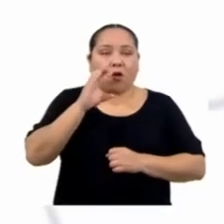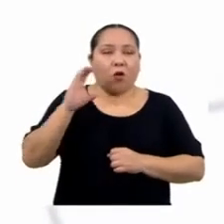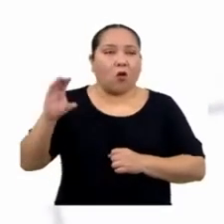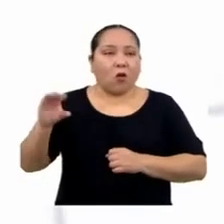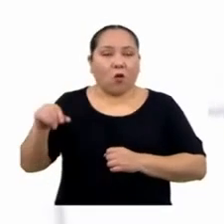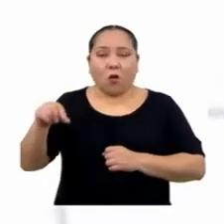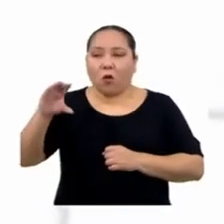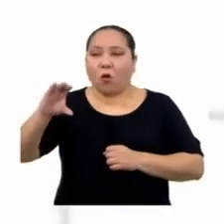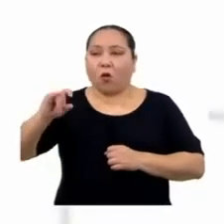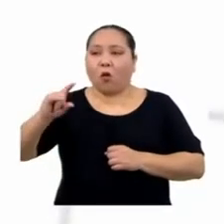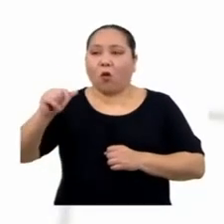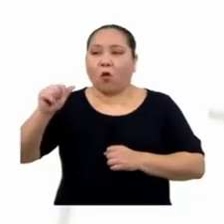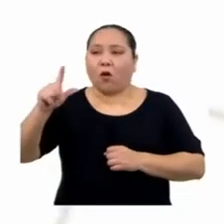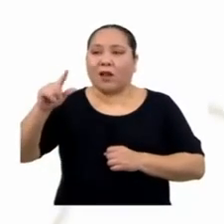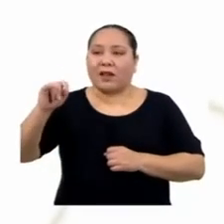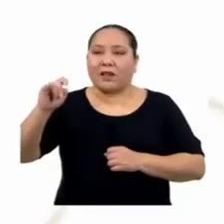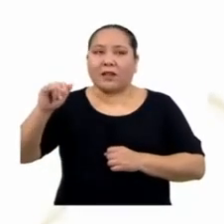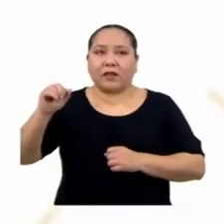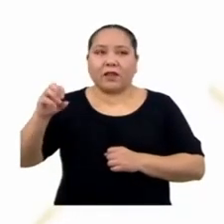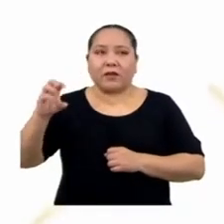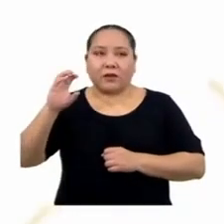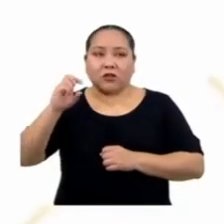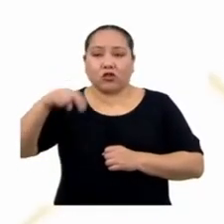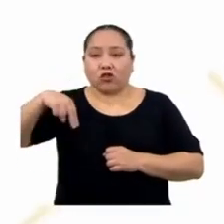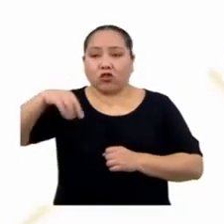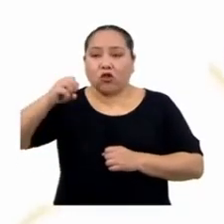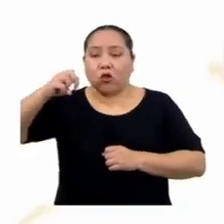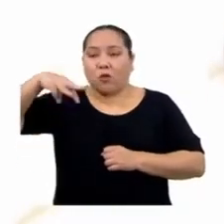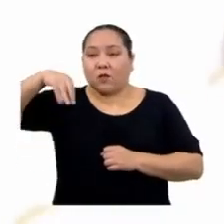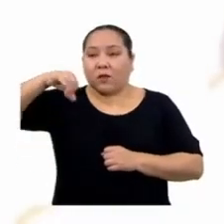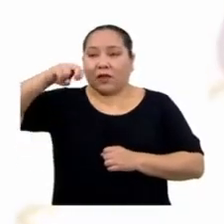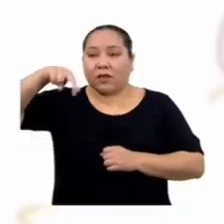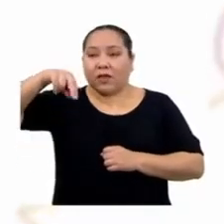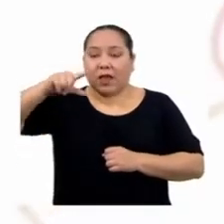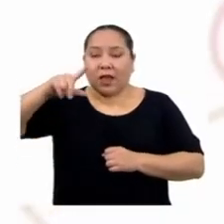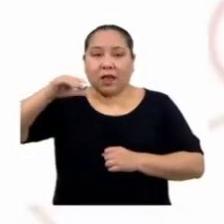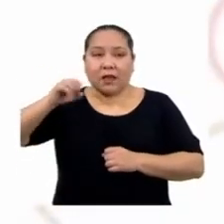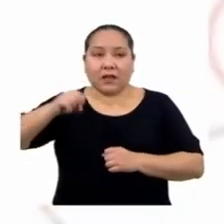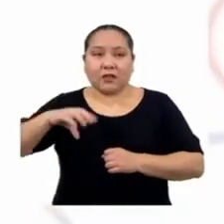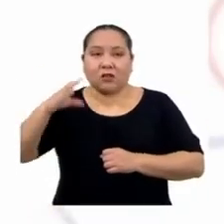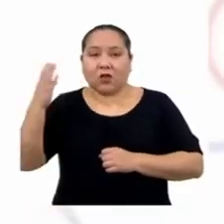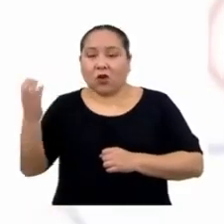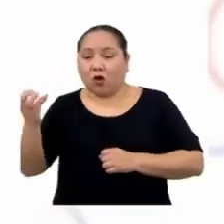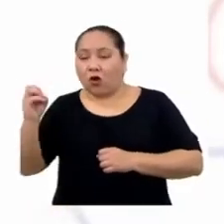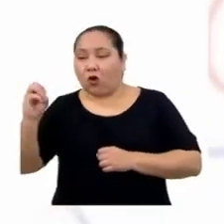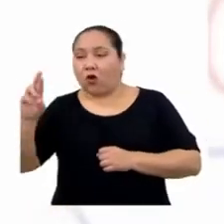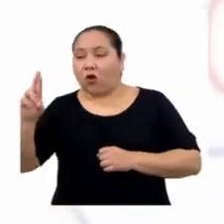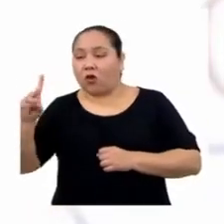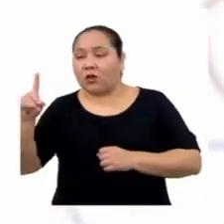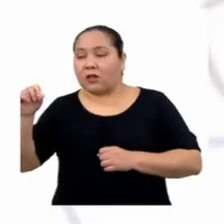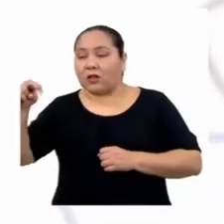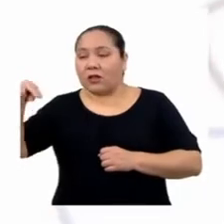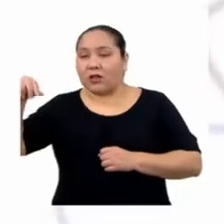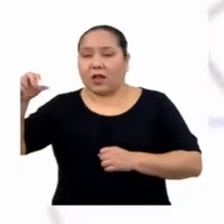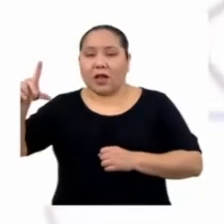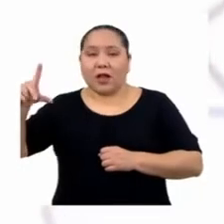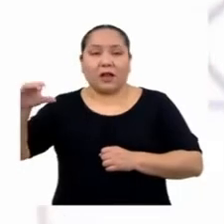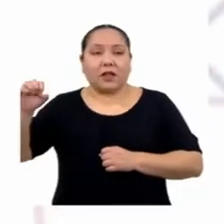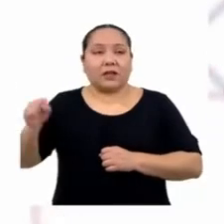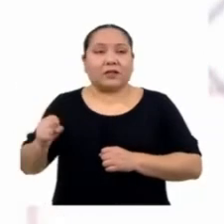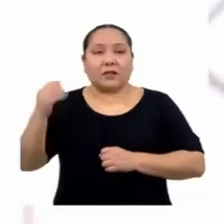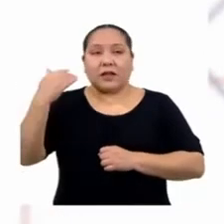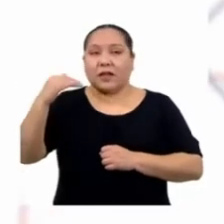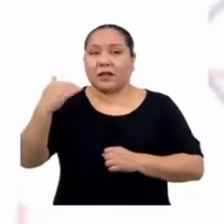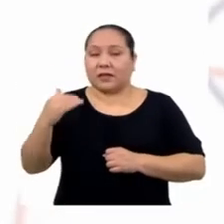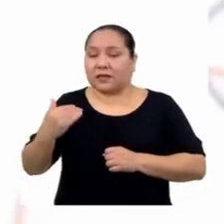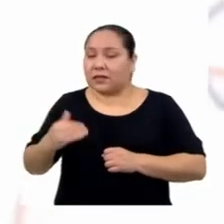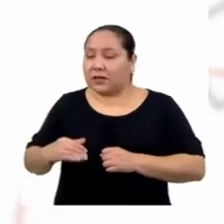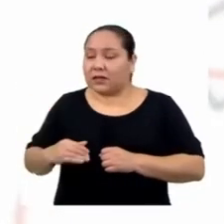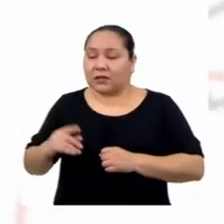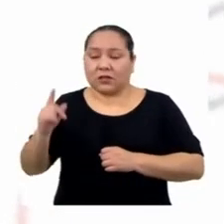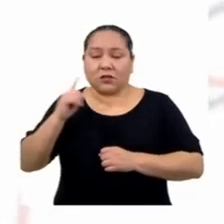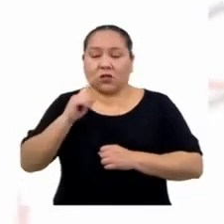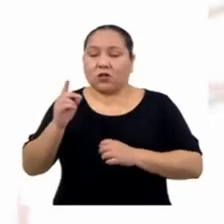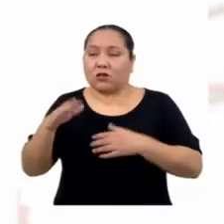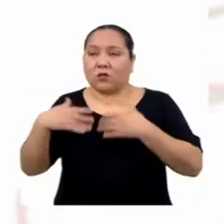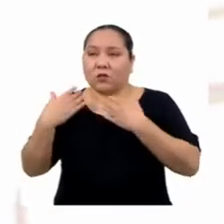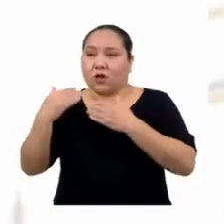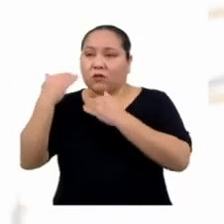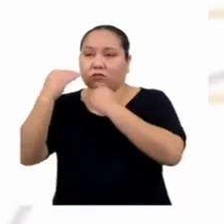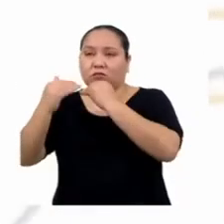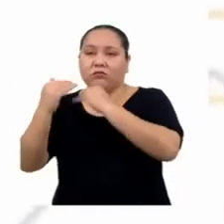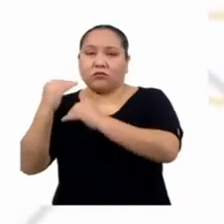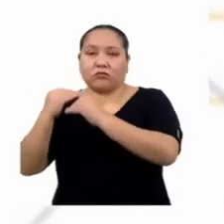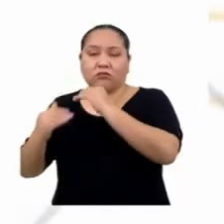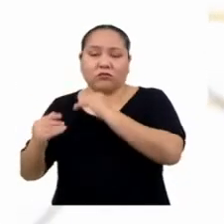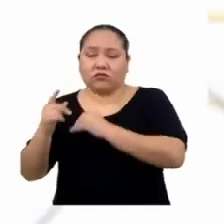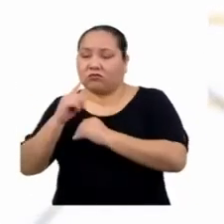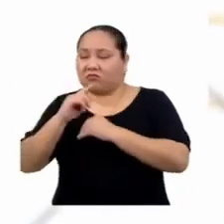¿En qué se diferencian ambos? Las primeras nombran datos como estado civil o lugar de residencia, mientras que las últimas establecen